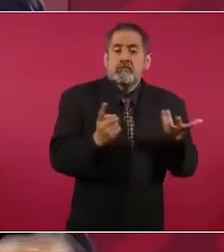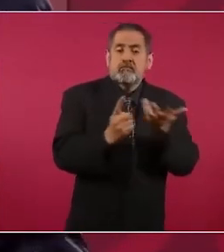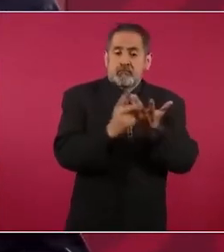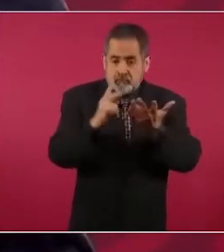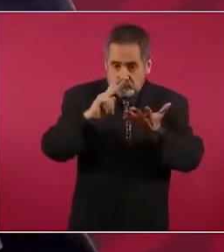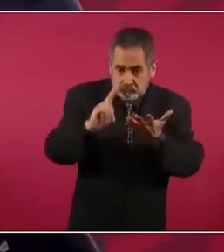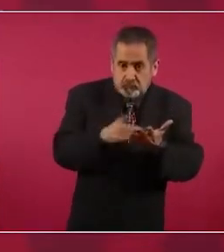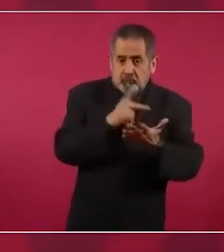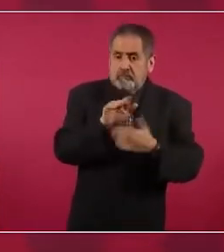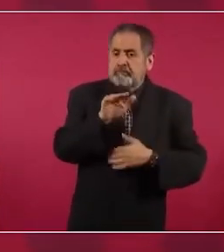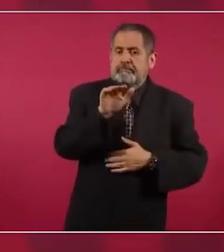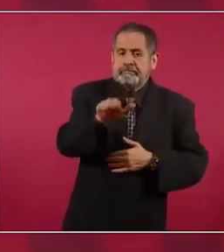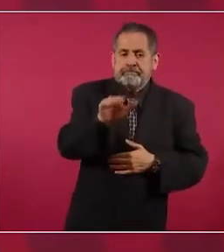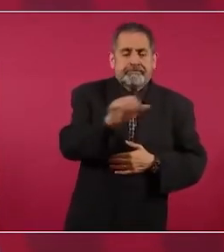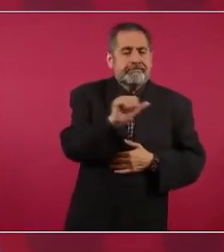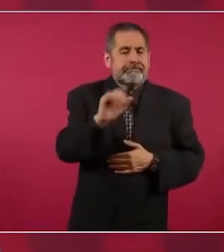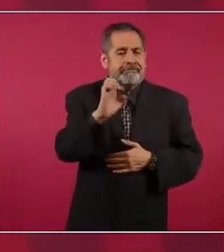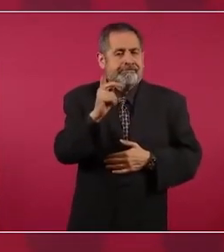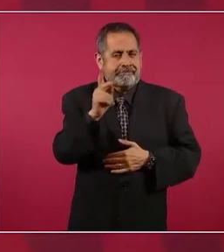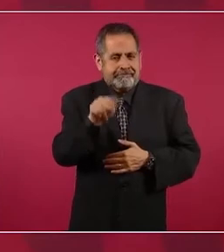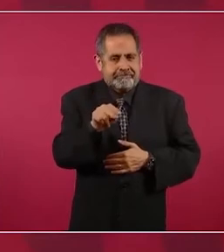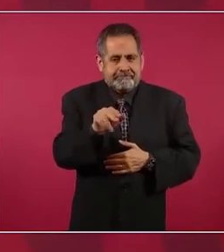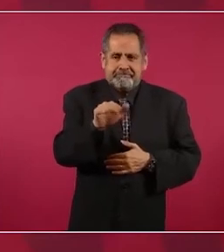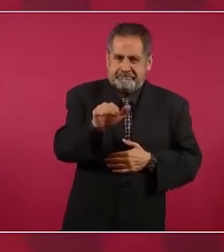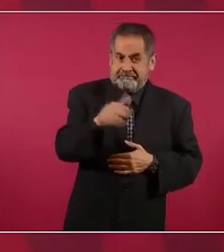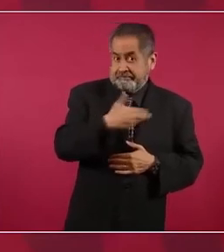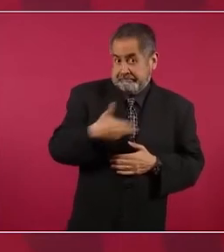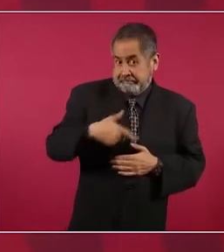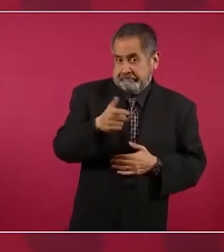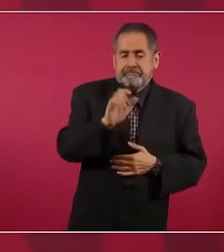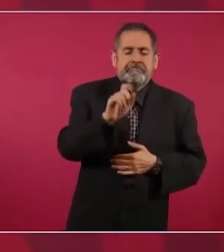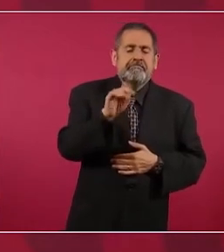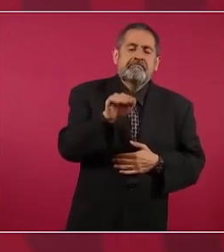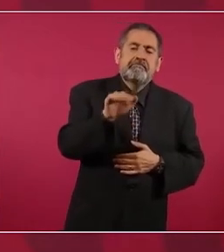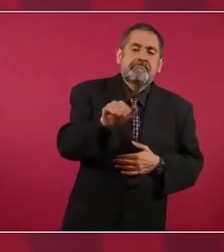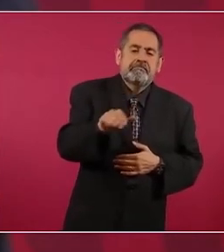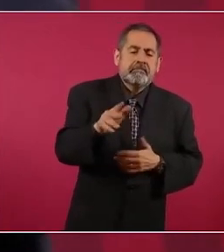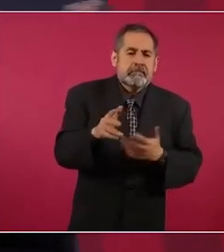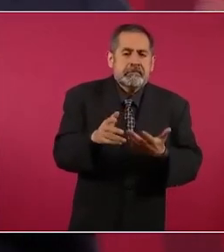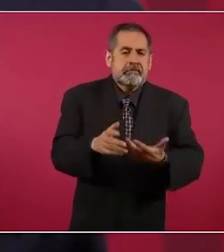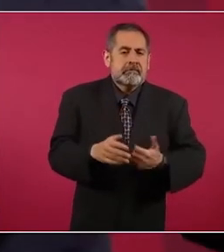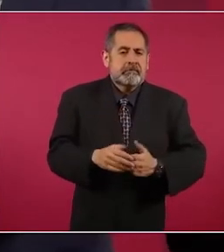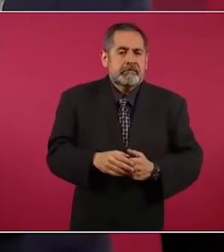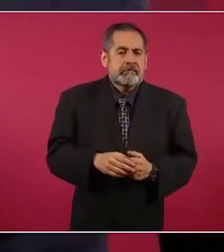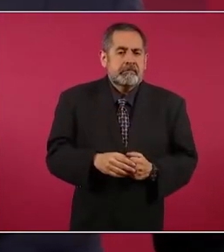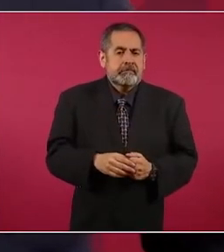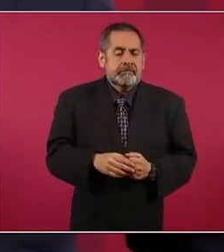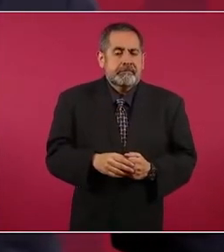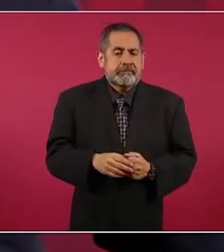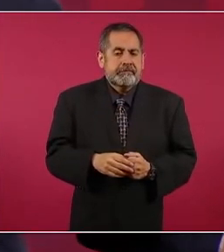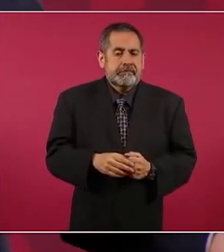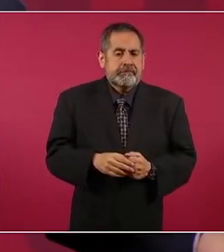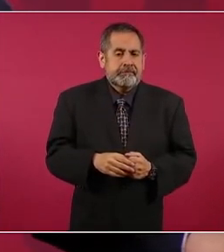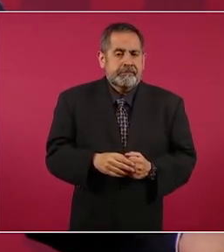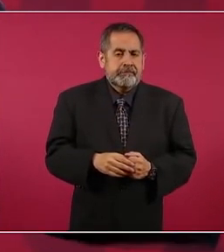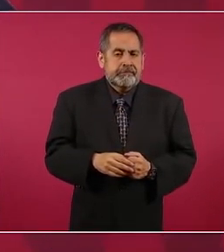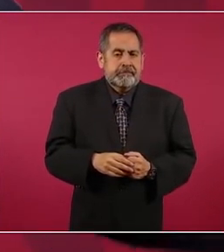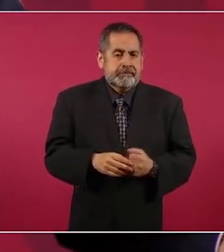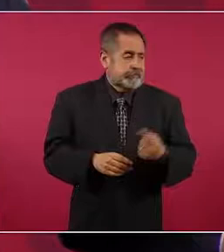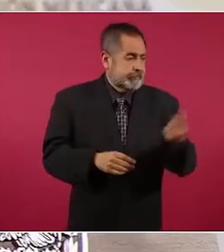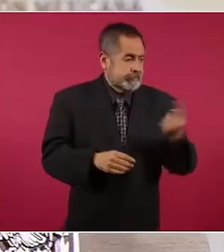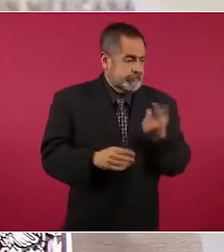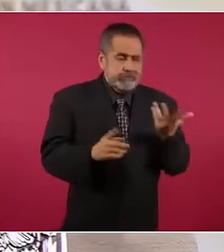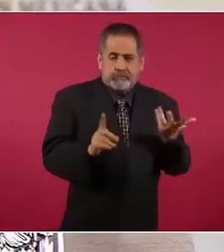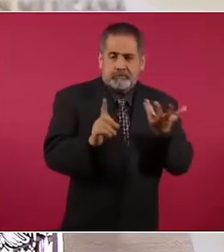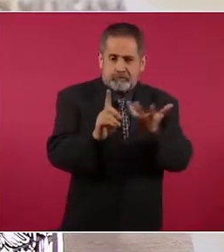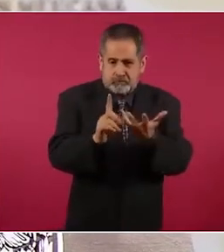que ya no iba